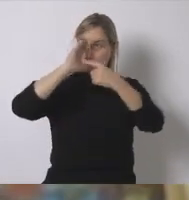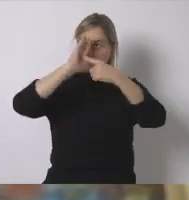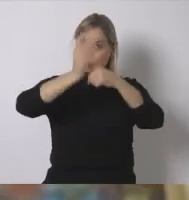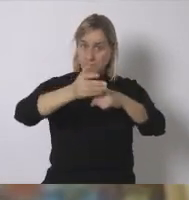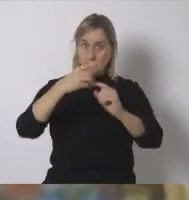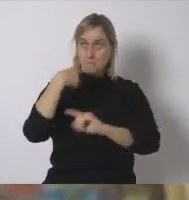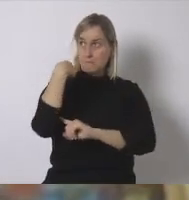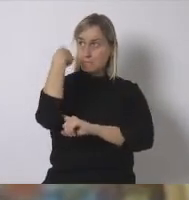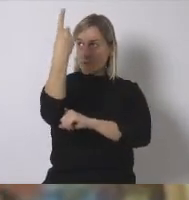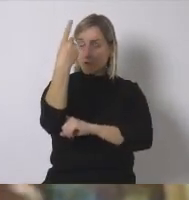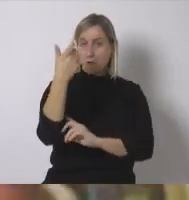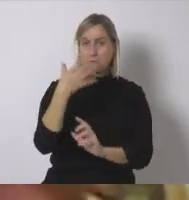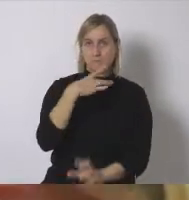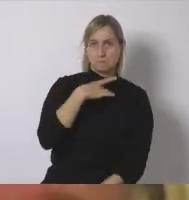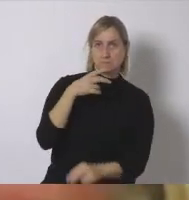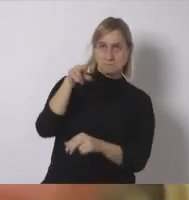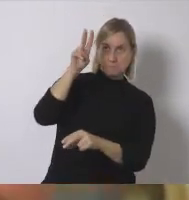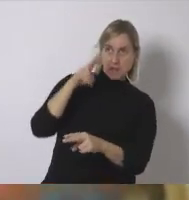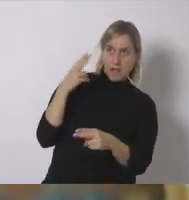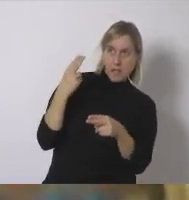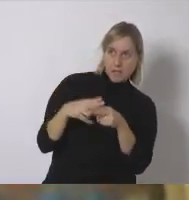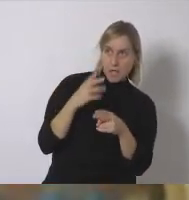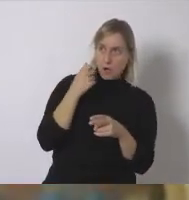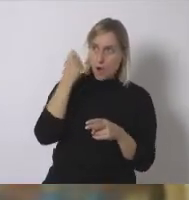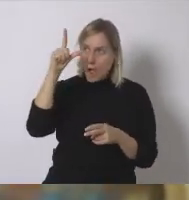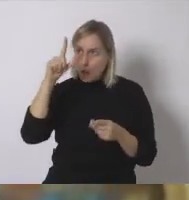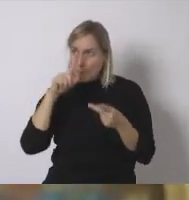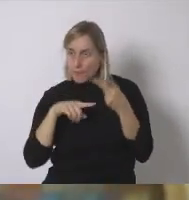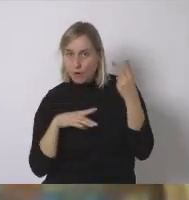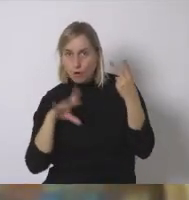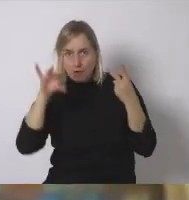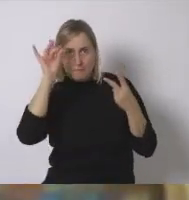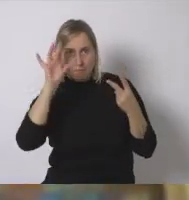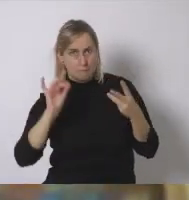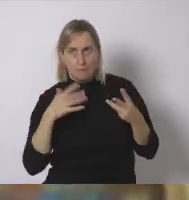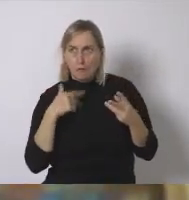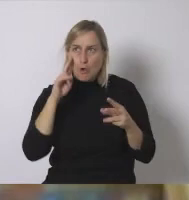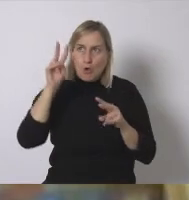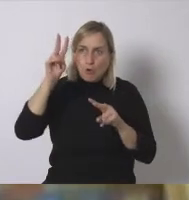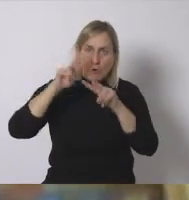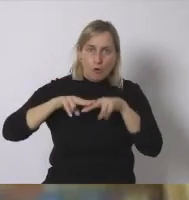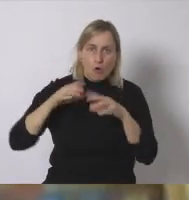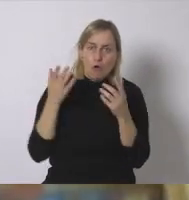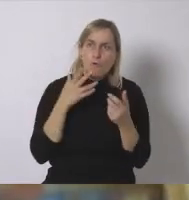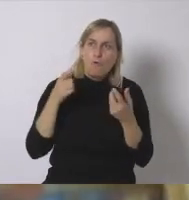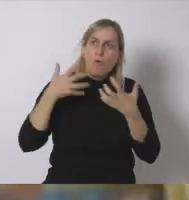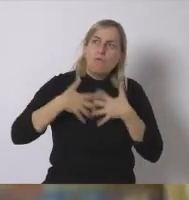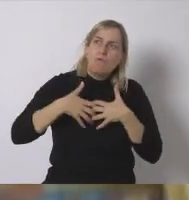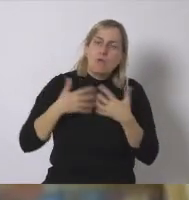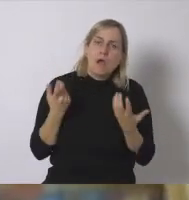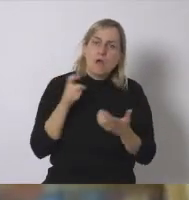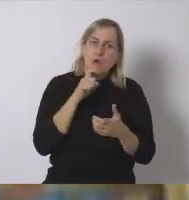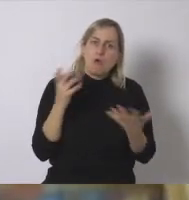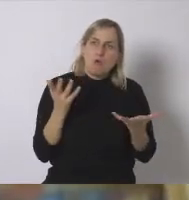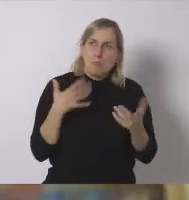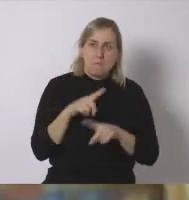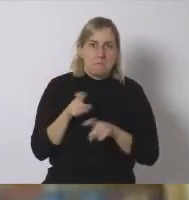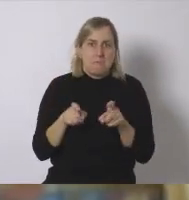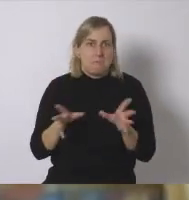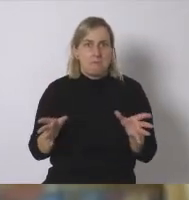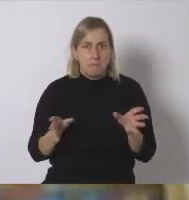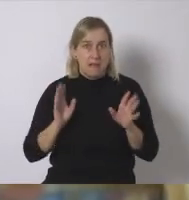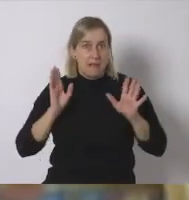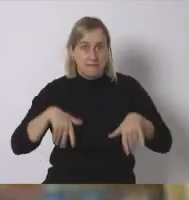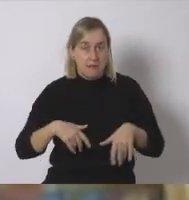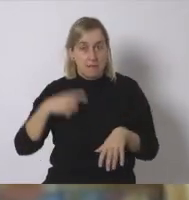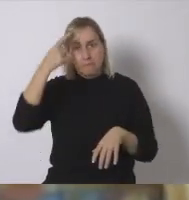distingo si están hechos de hierro y de aluminio de qué materiales están hechos no veo cómo funcionan y me declaro absolutamente